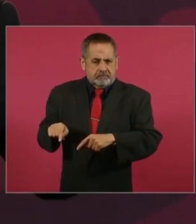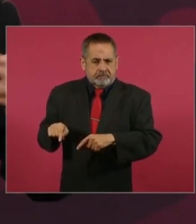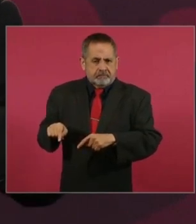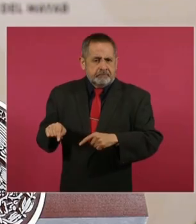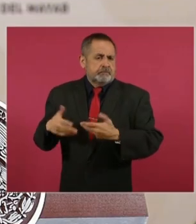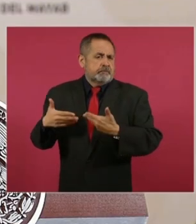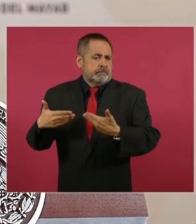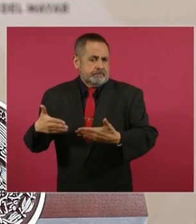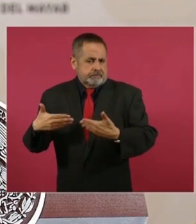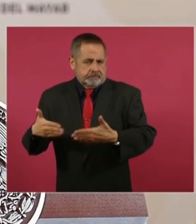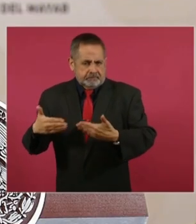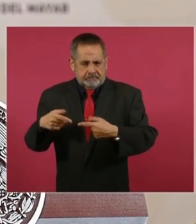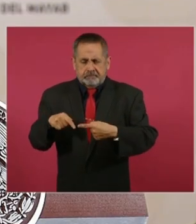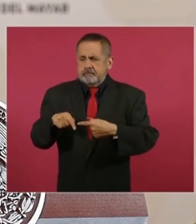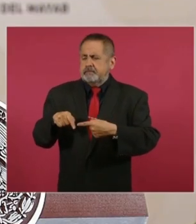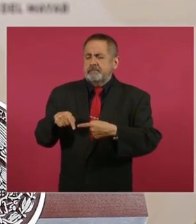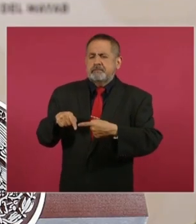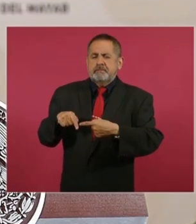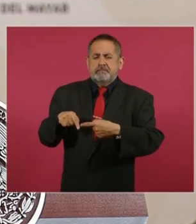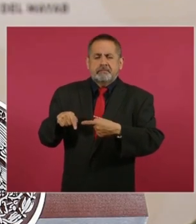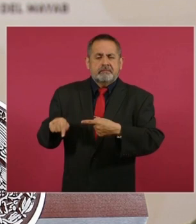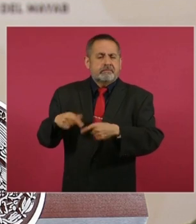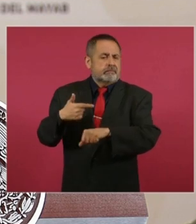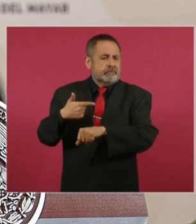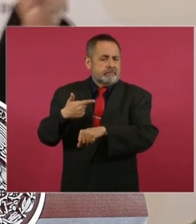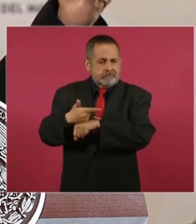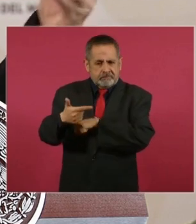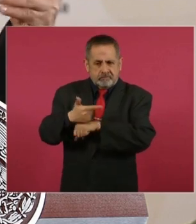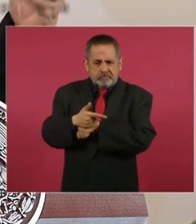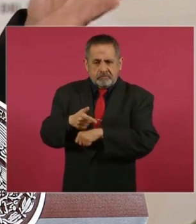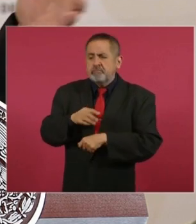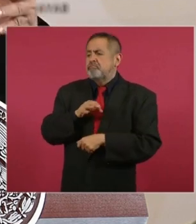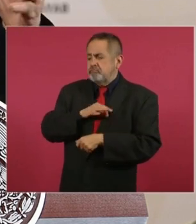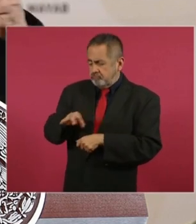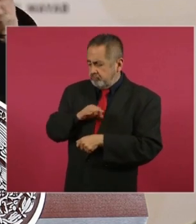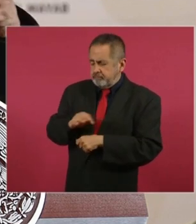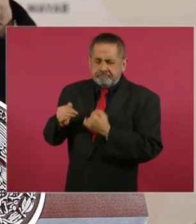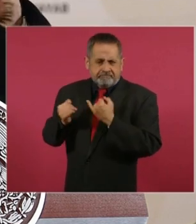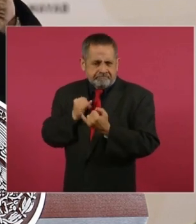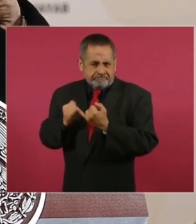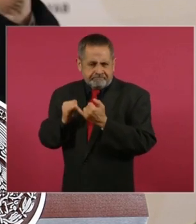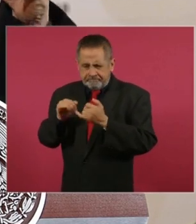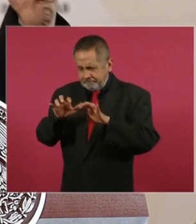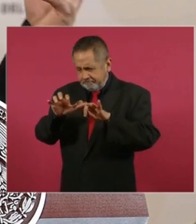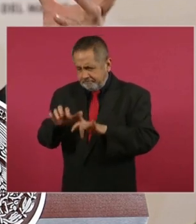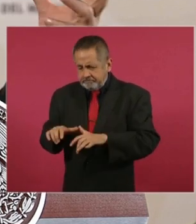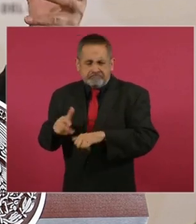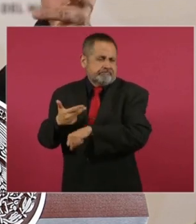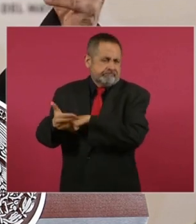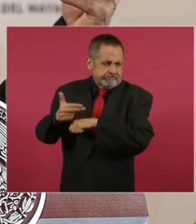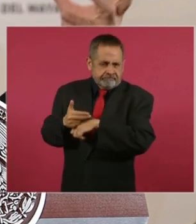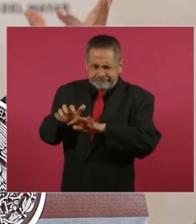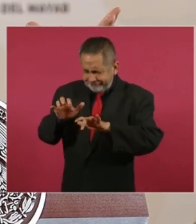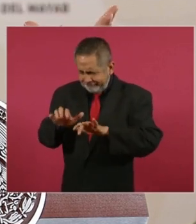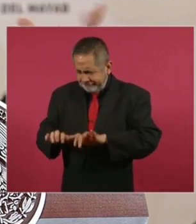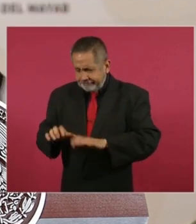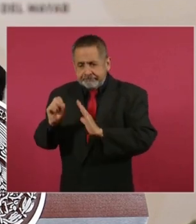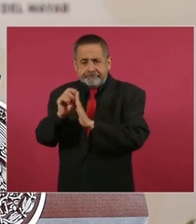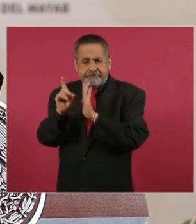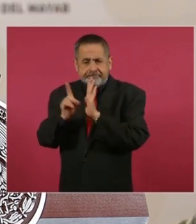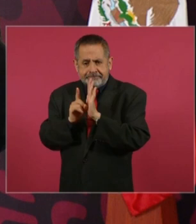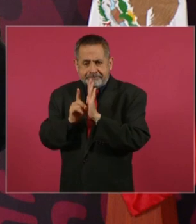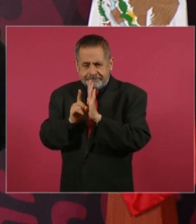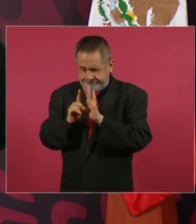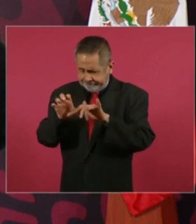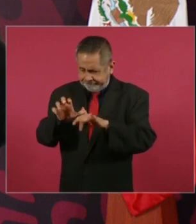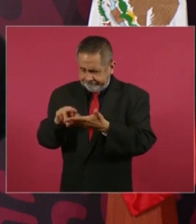panameño, guatemalteco, pueda, hondureño, pueda hacer una solicitud,